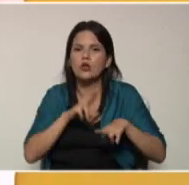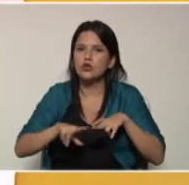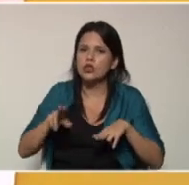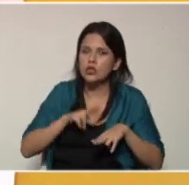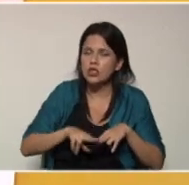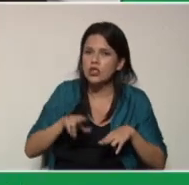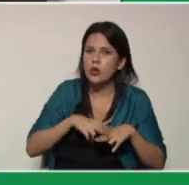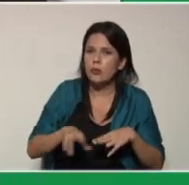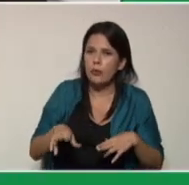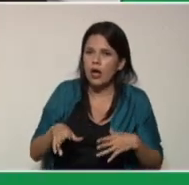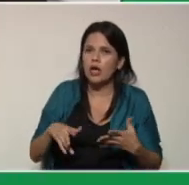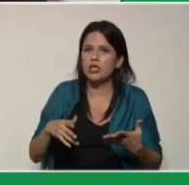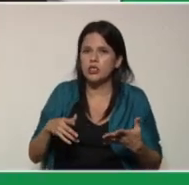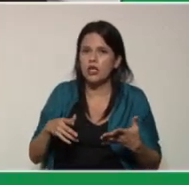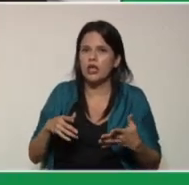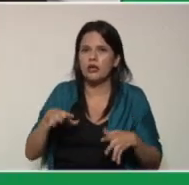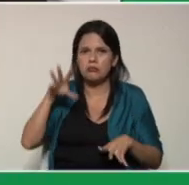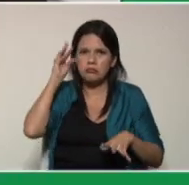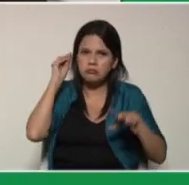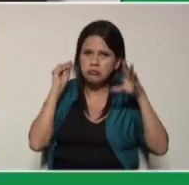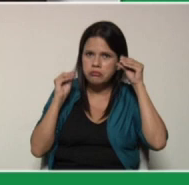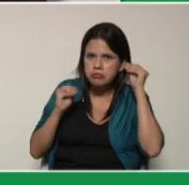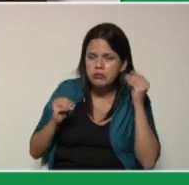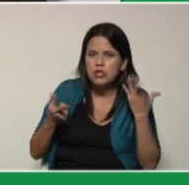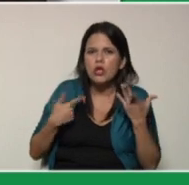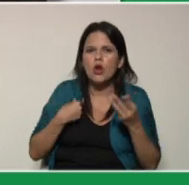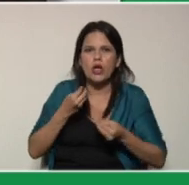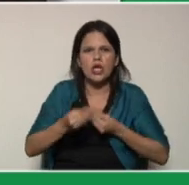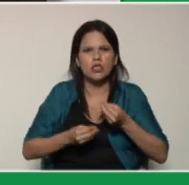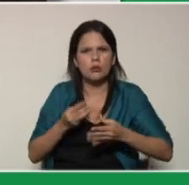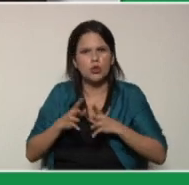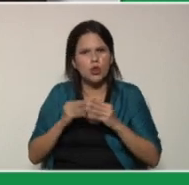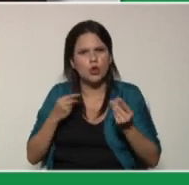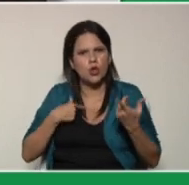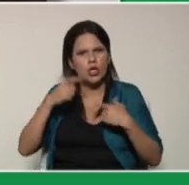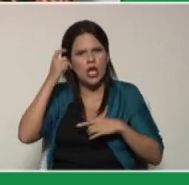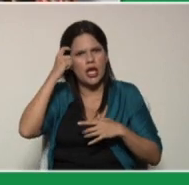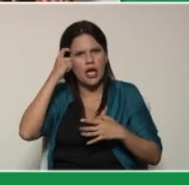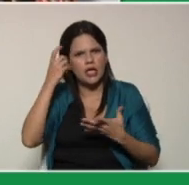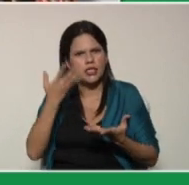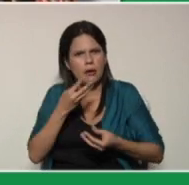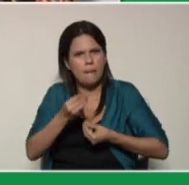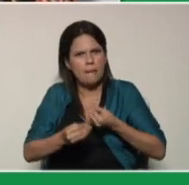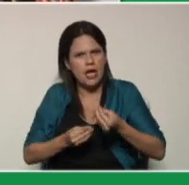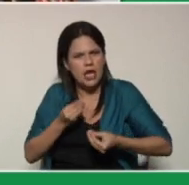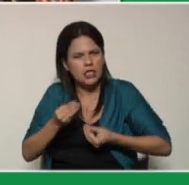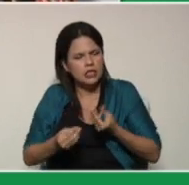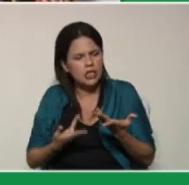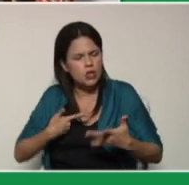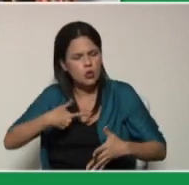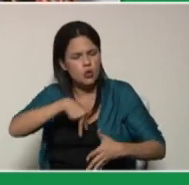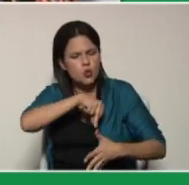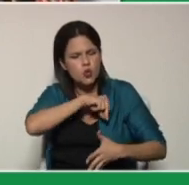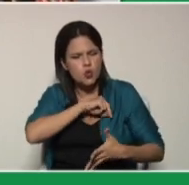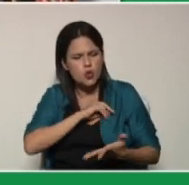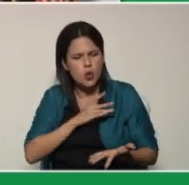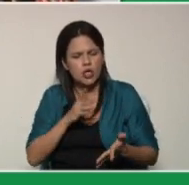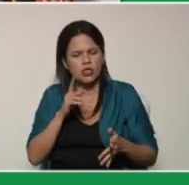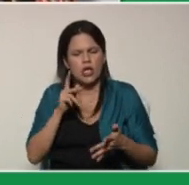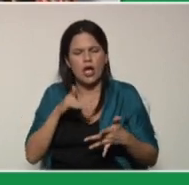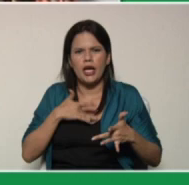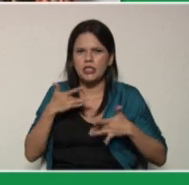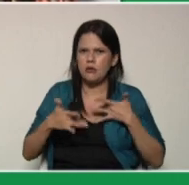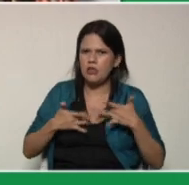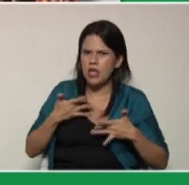adaptándose a la rutina que tenemos en nuestras casas. Para realizar nuestra rutina, pues vamos a tener una